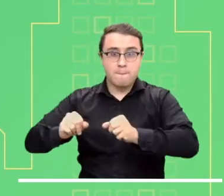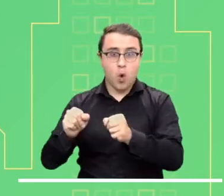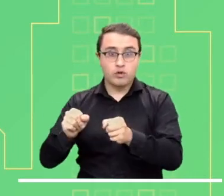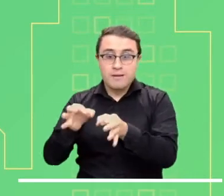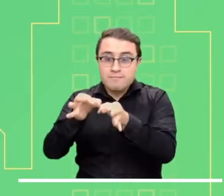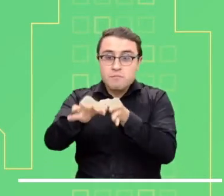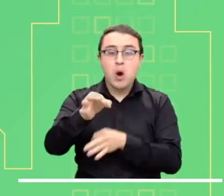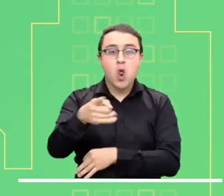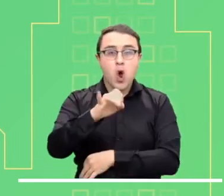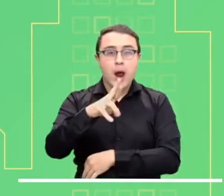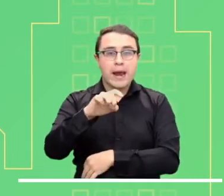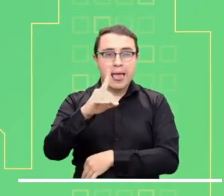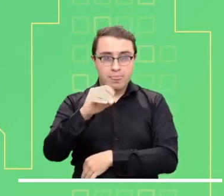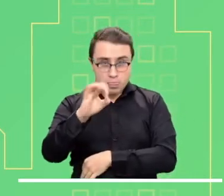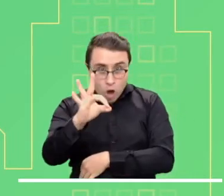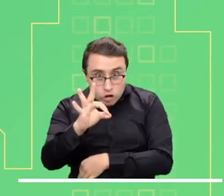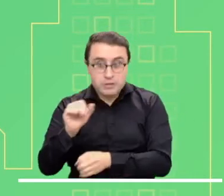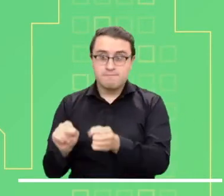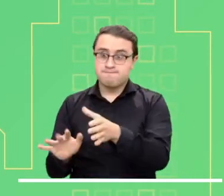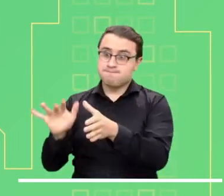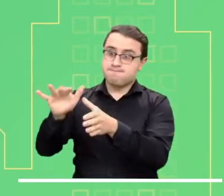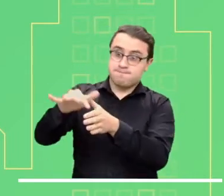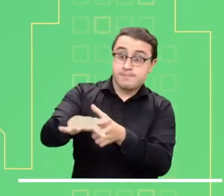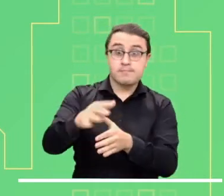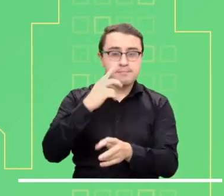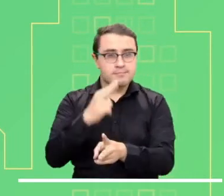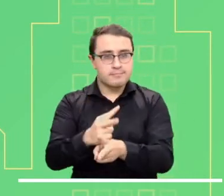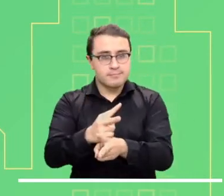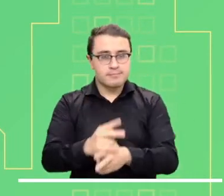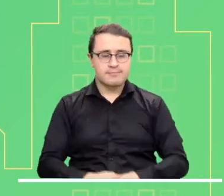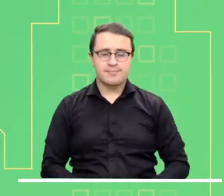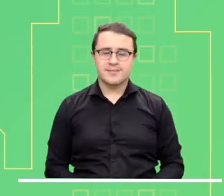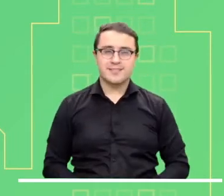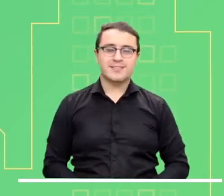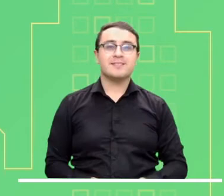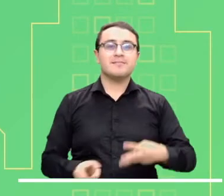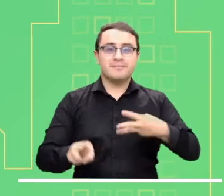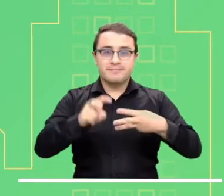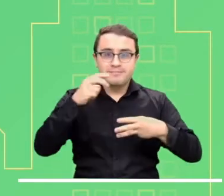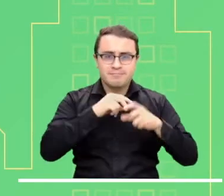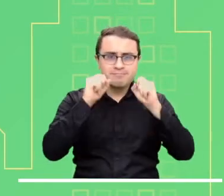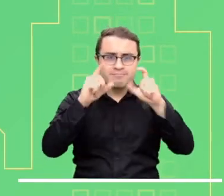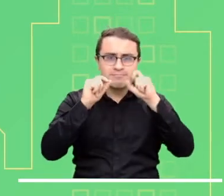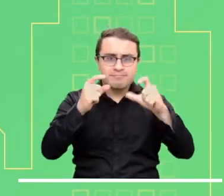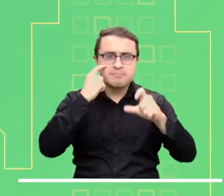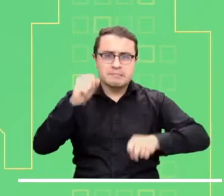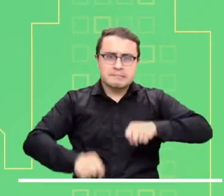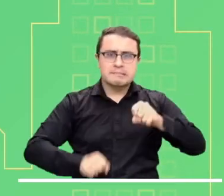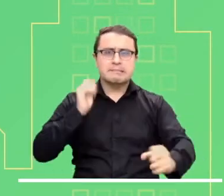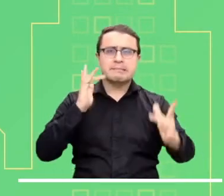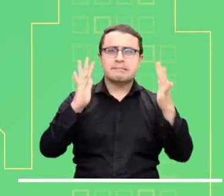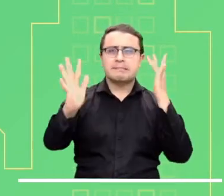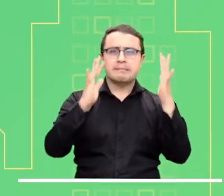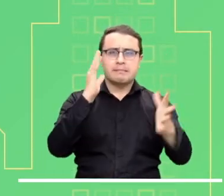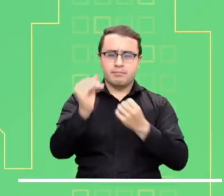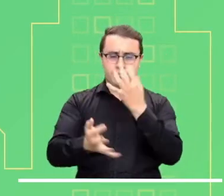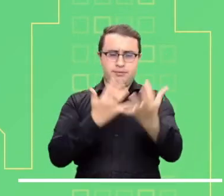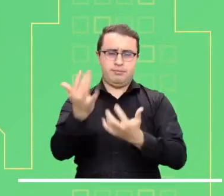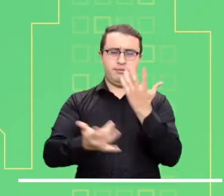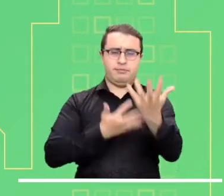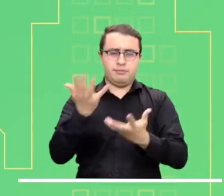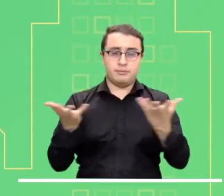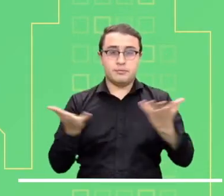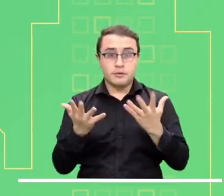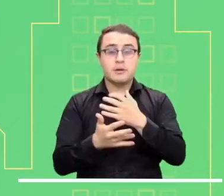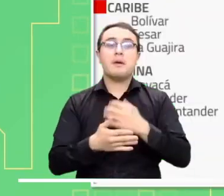a la altura de Patía, en Cauca. Atención a los niveles altos registrados en el río Bogotá a la altura de la estación La Campiña, ubicada en el municipio de